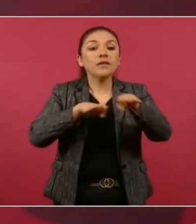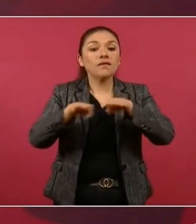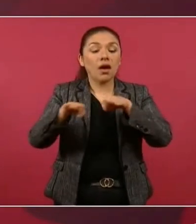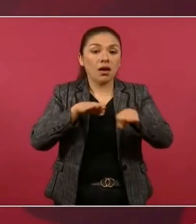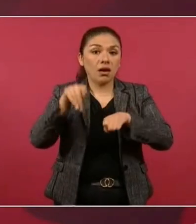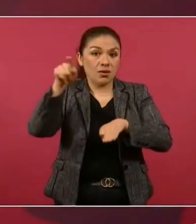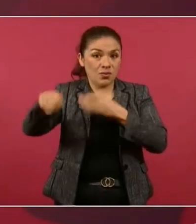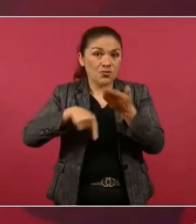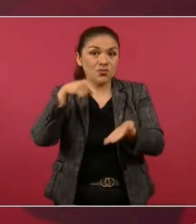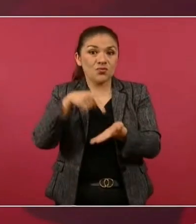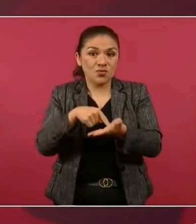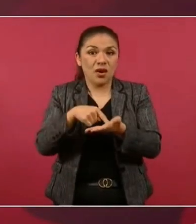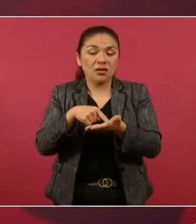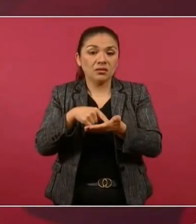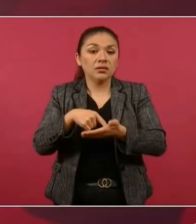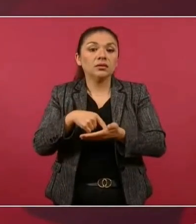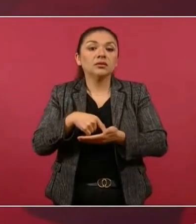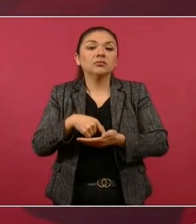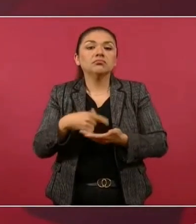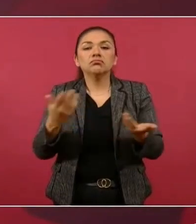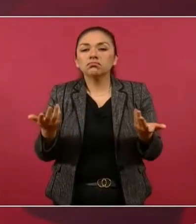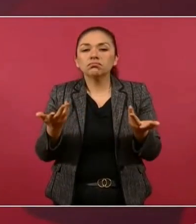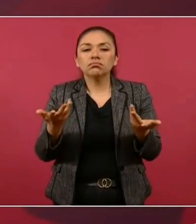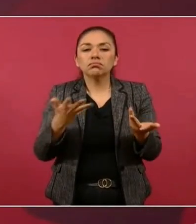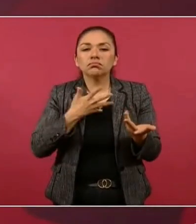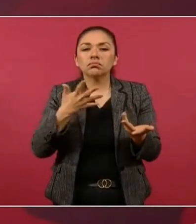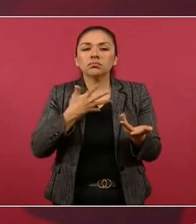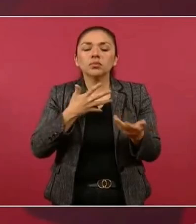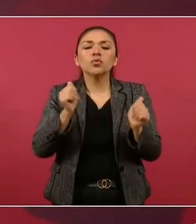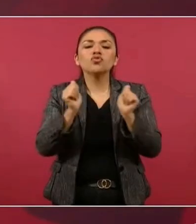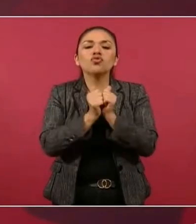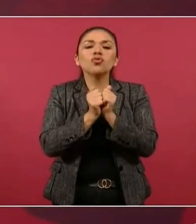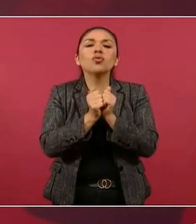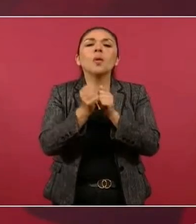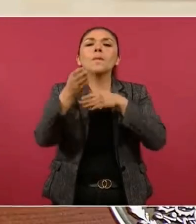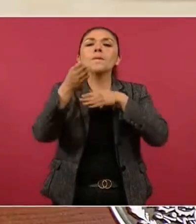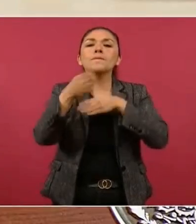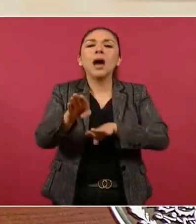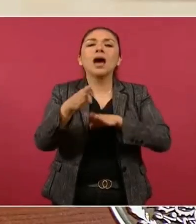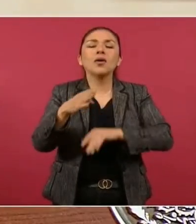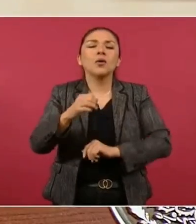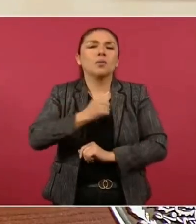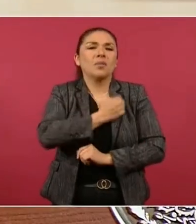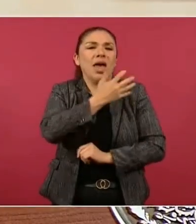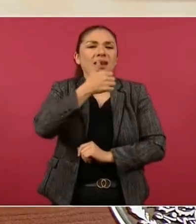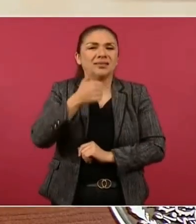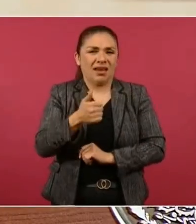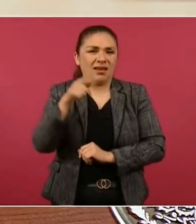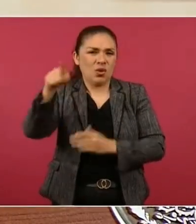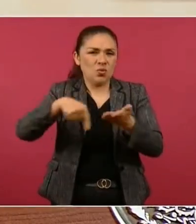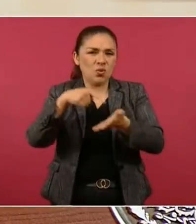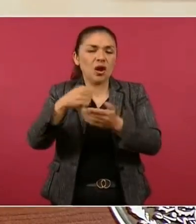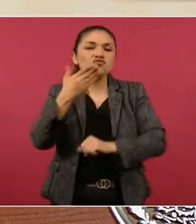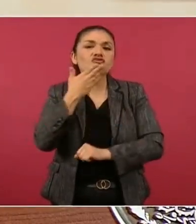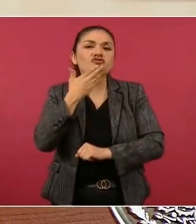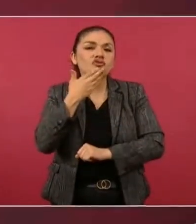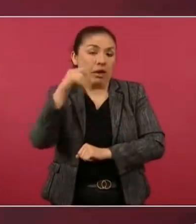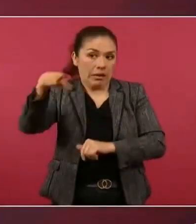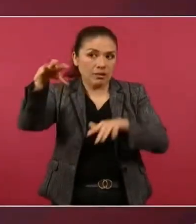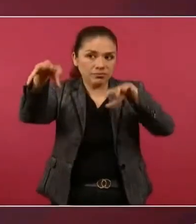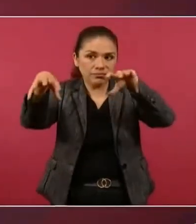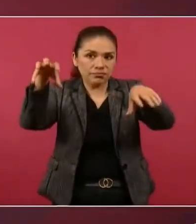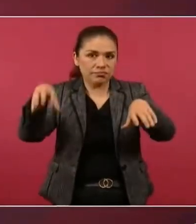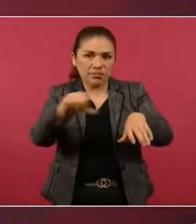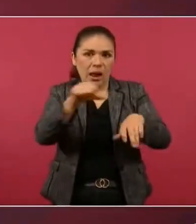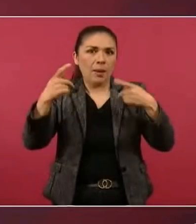ya para las sucursales del Banco del Bienestar en Sonora. Va a ser para